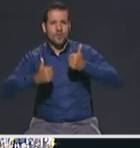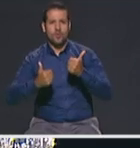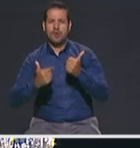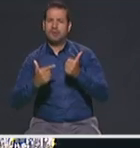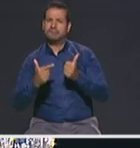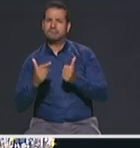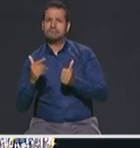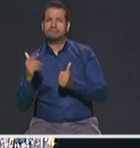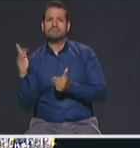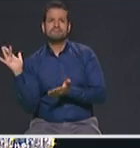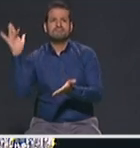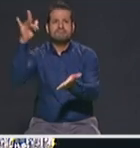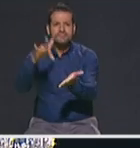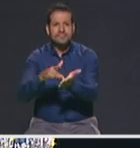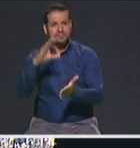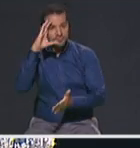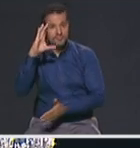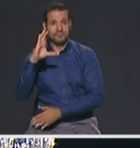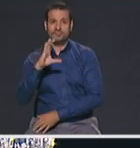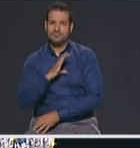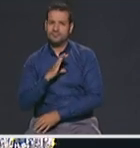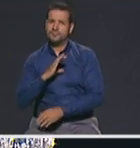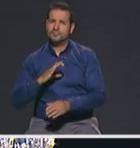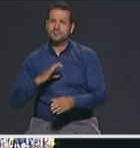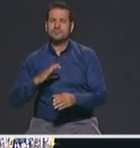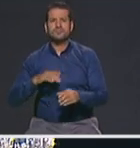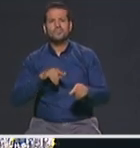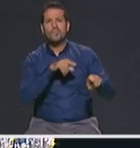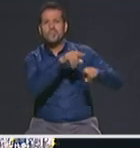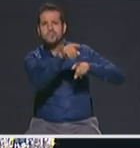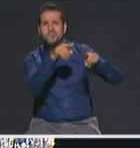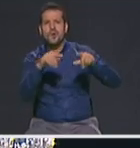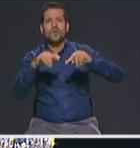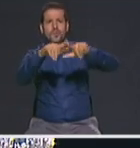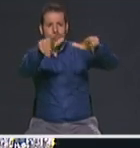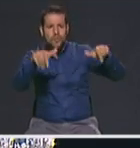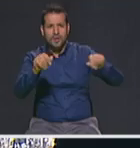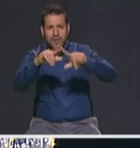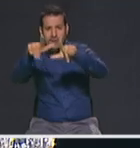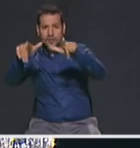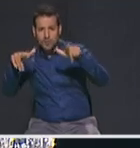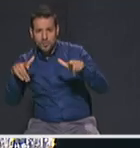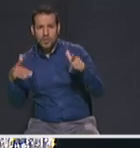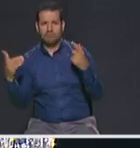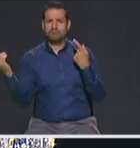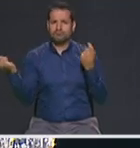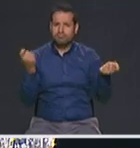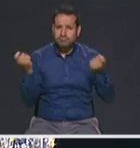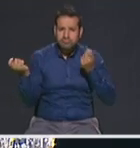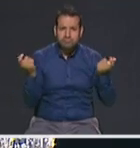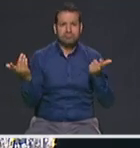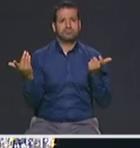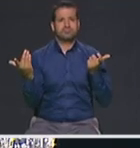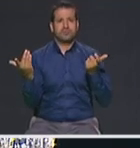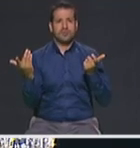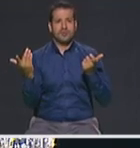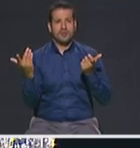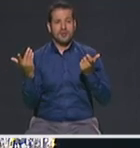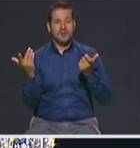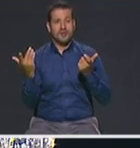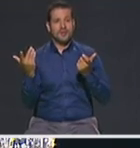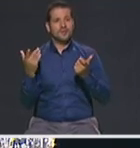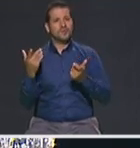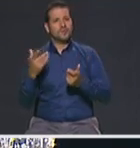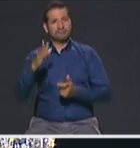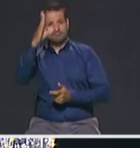autoridades esos sitios como yo lo he dicho son sitios que ya son manejados dirigidos como poder territorial